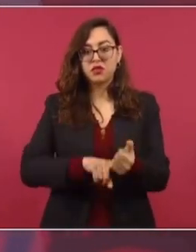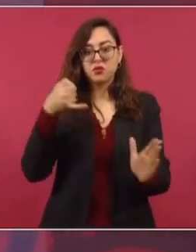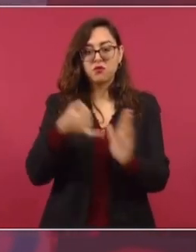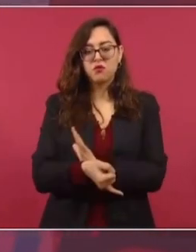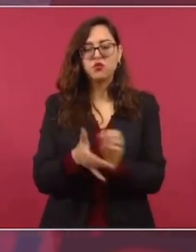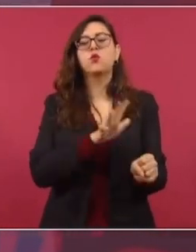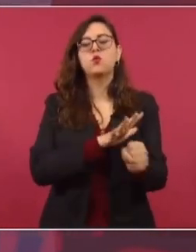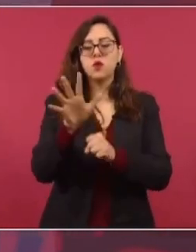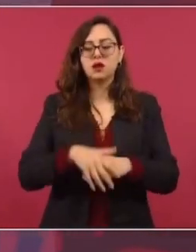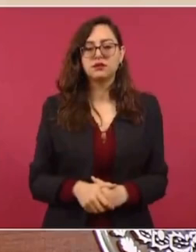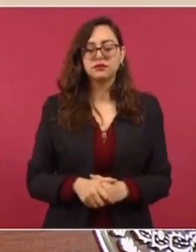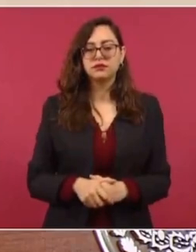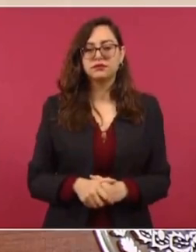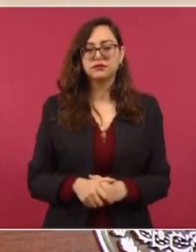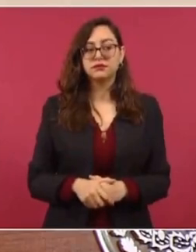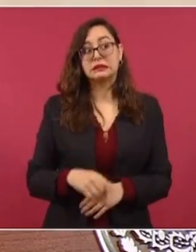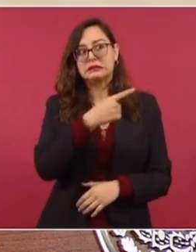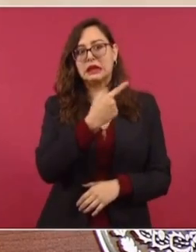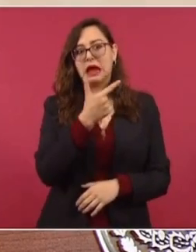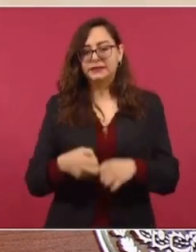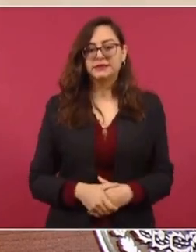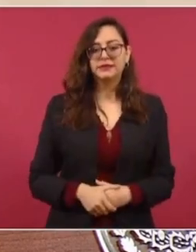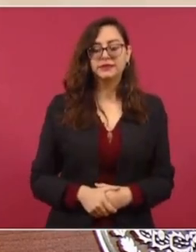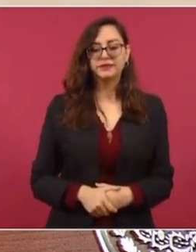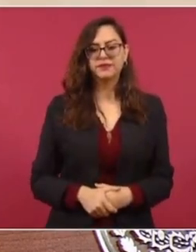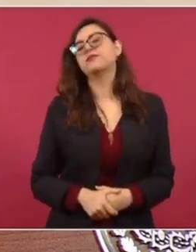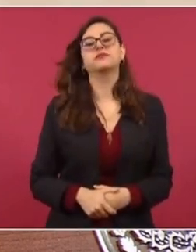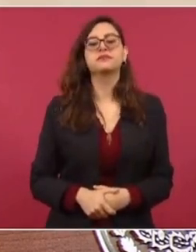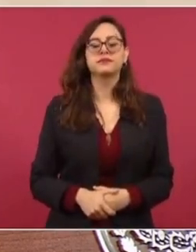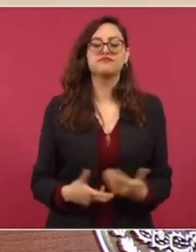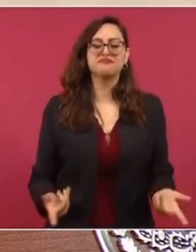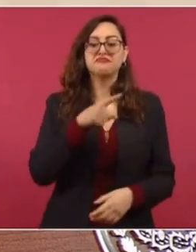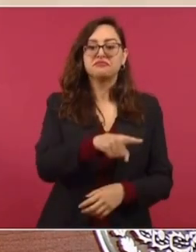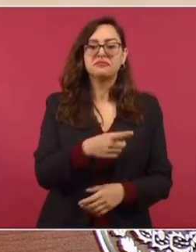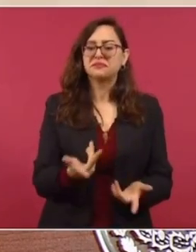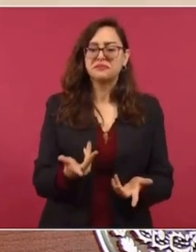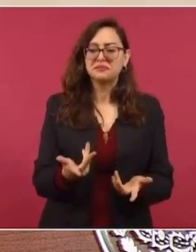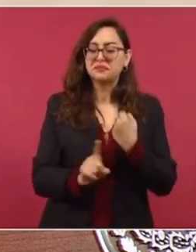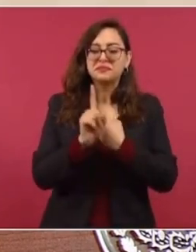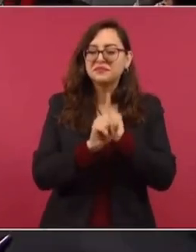el decir García Luna no se toca. Están inflando, ¿no?